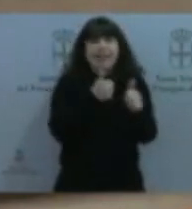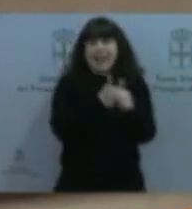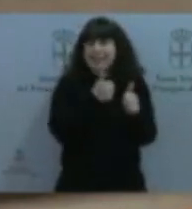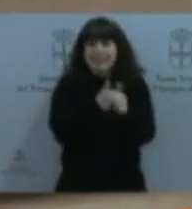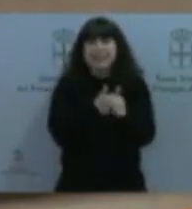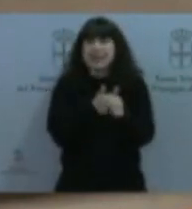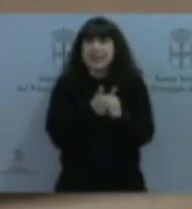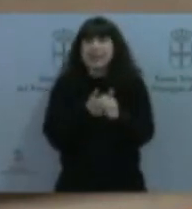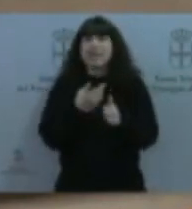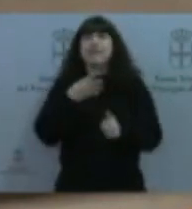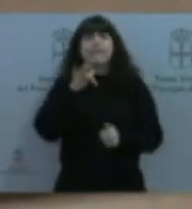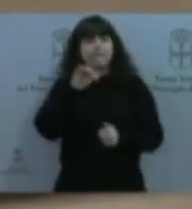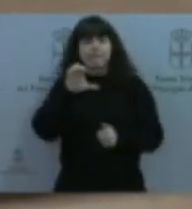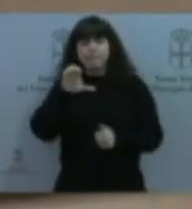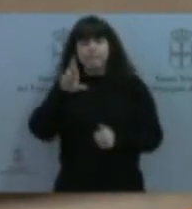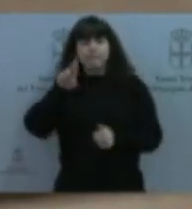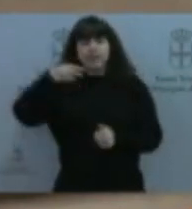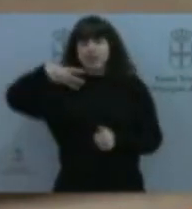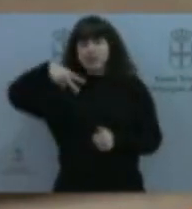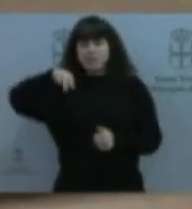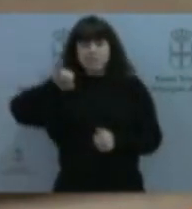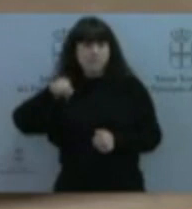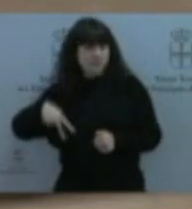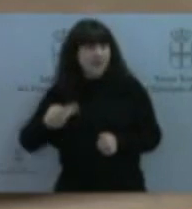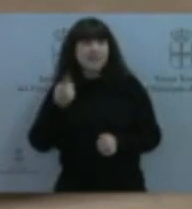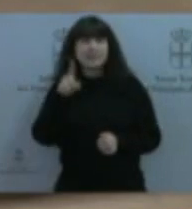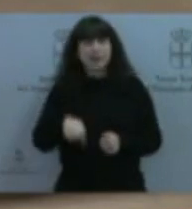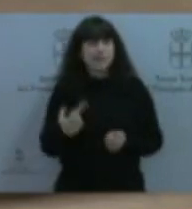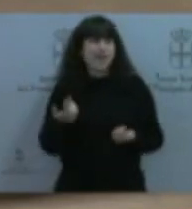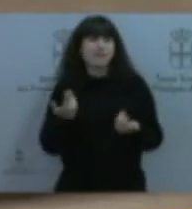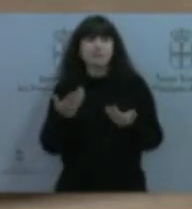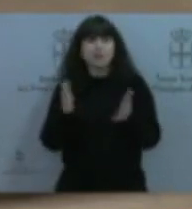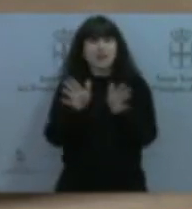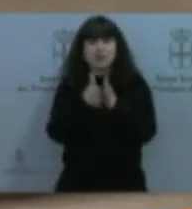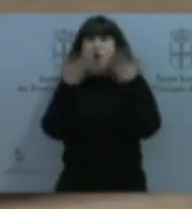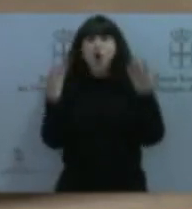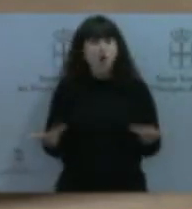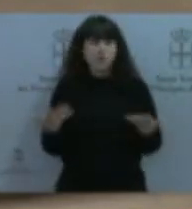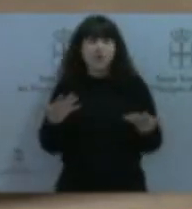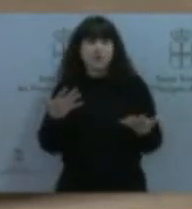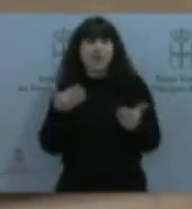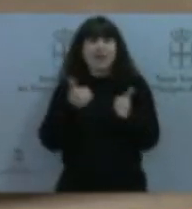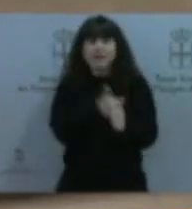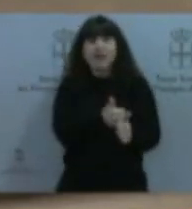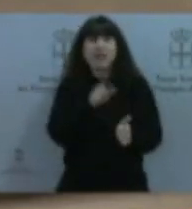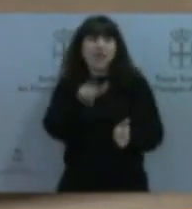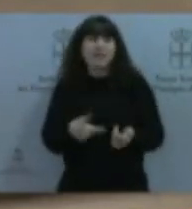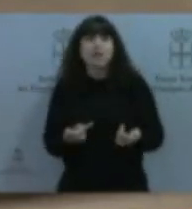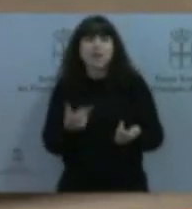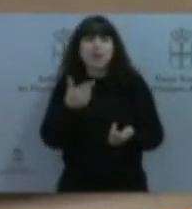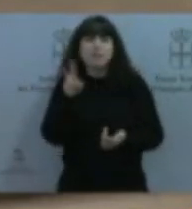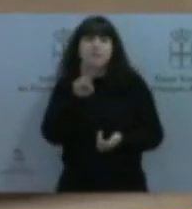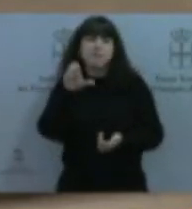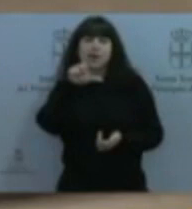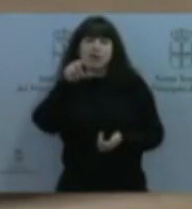de las obras, yo creo, de referencia junto con Belmunt. Al menos Canella era discípulo